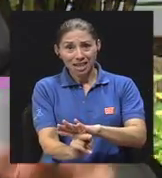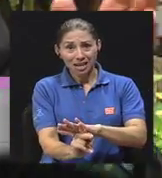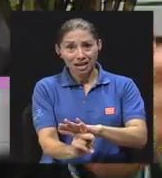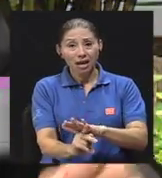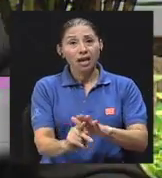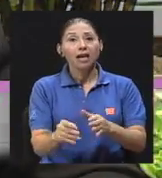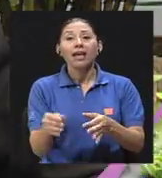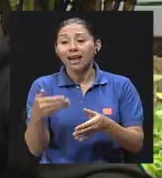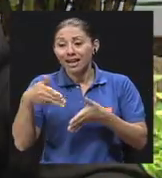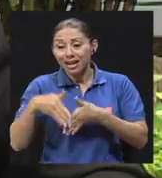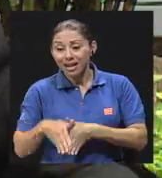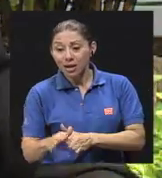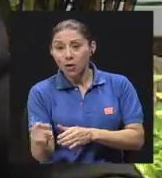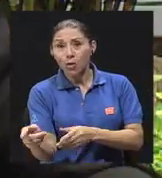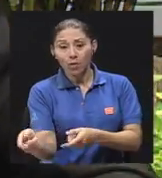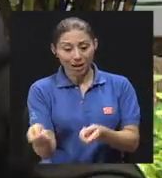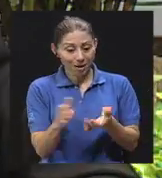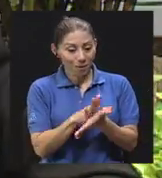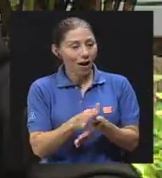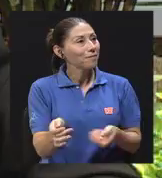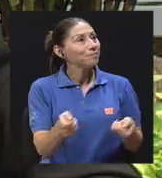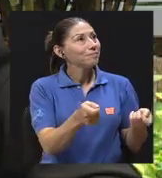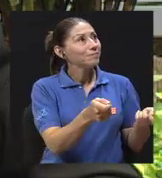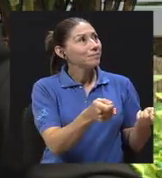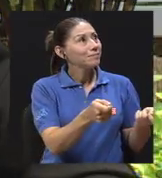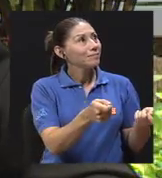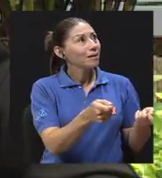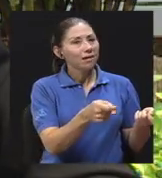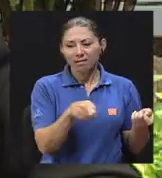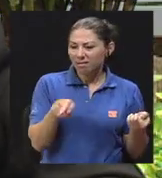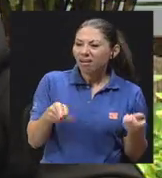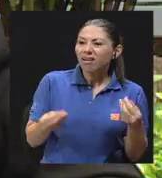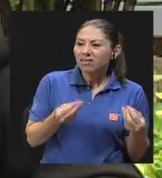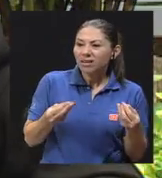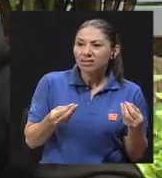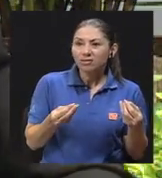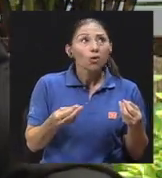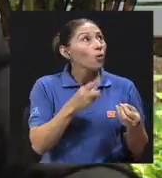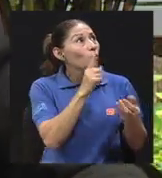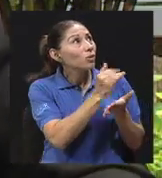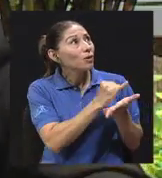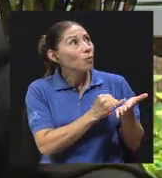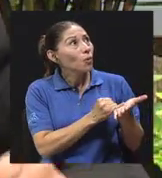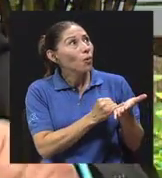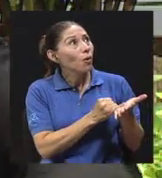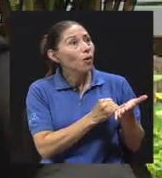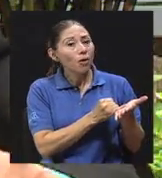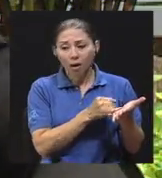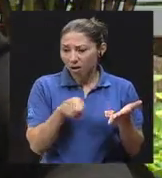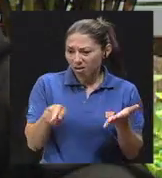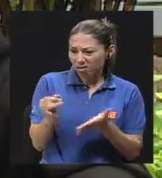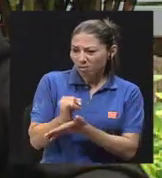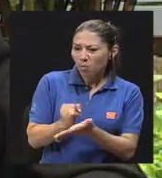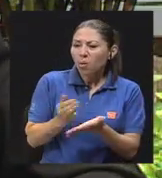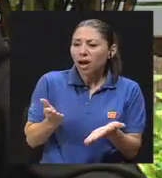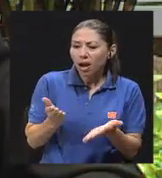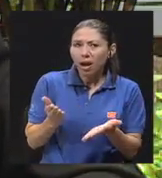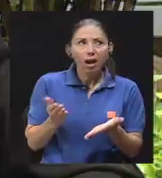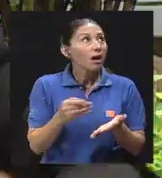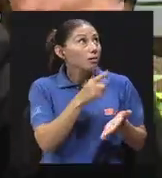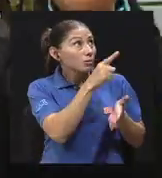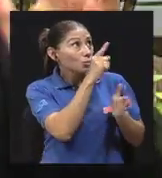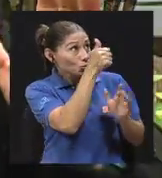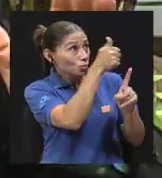Ah, papá, es un dibujo. ¿Y qué fue lo que dibujaste? Dice a usted, dice, ¿para eso pago yo? ¿Para que haga dibujos tan feos?